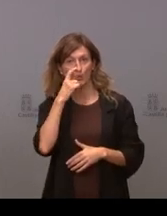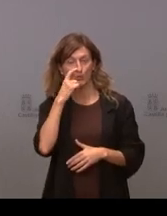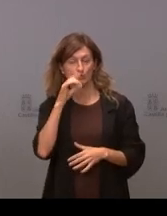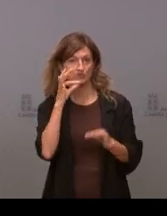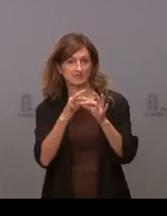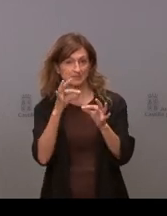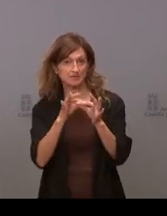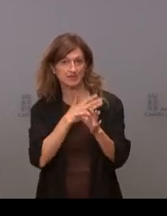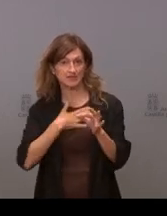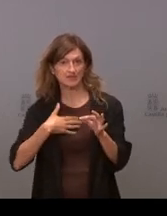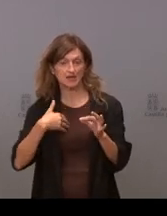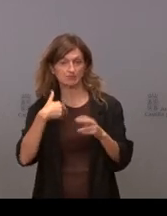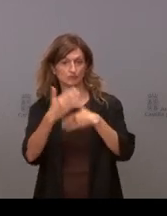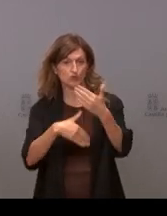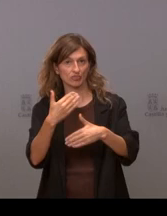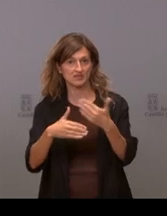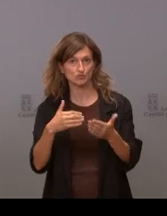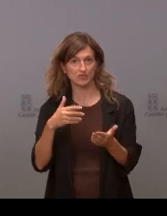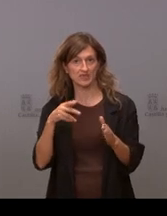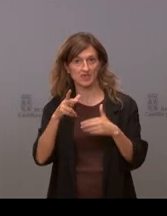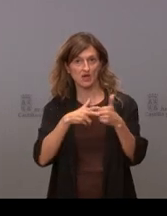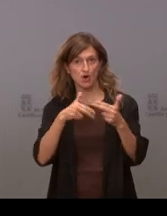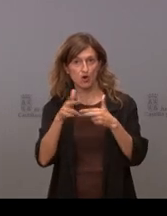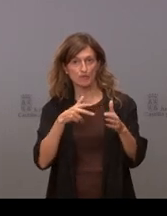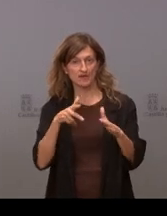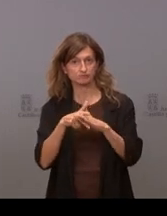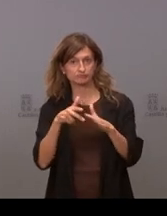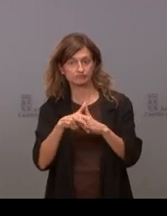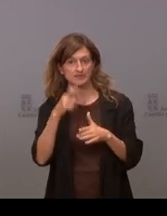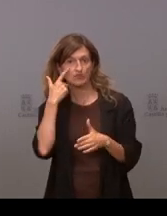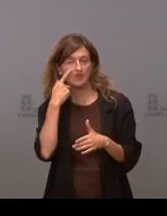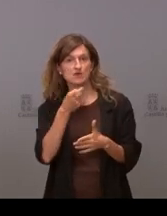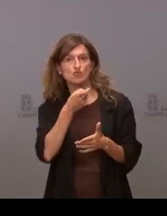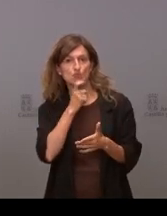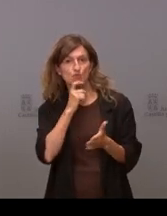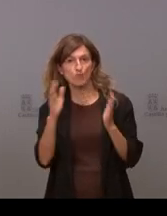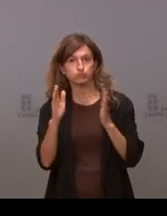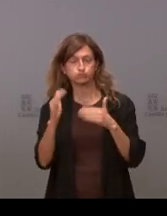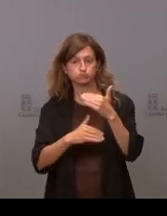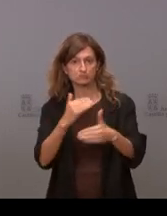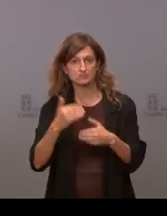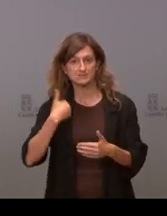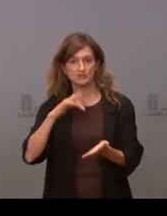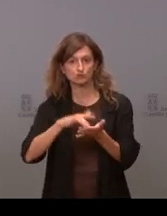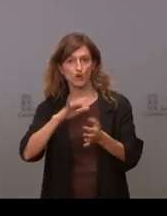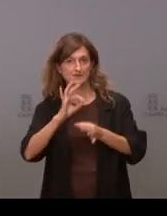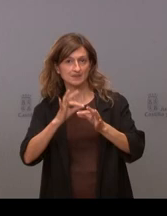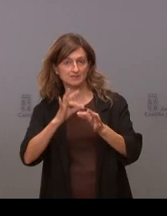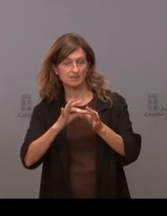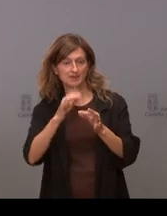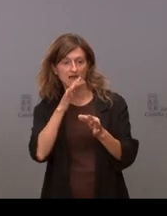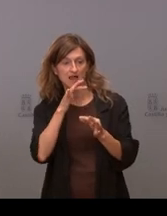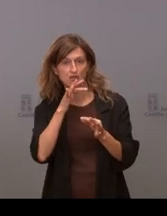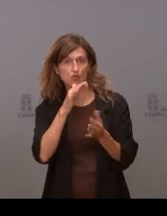septiembre para iniciar el proceso de licitación y me gustaría saber en qué punto están si ha llegado septiembre y se ha avanzado